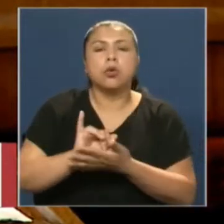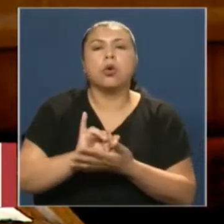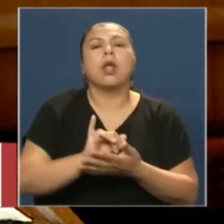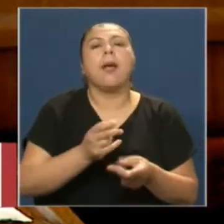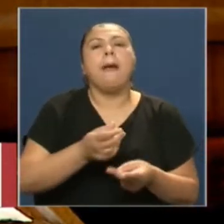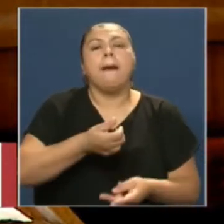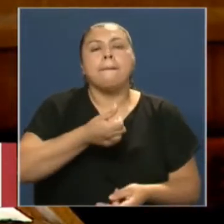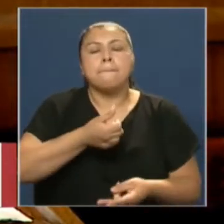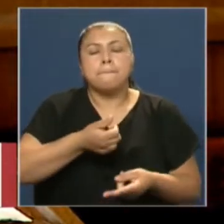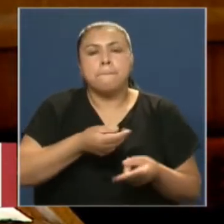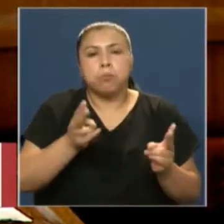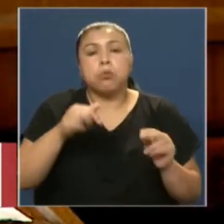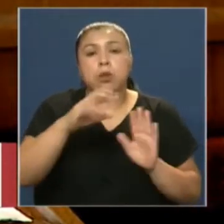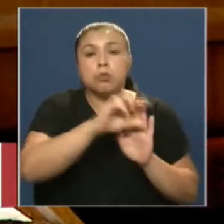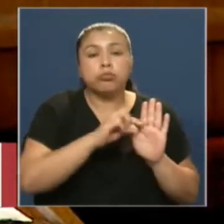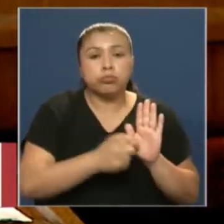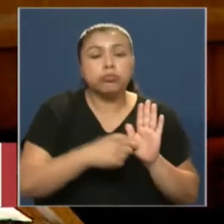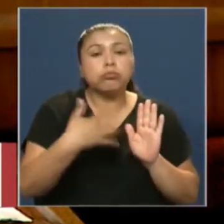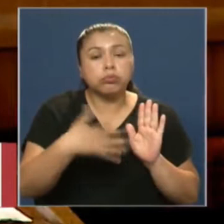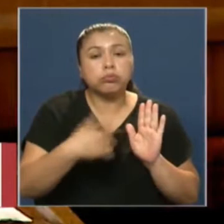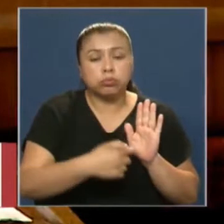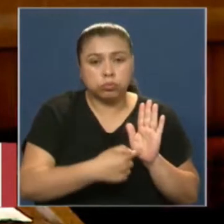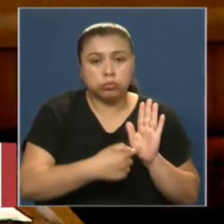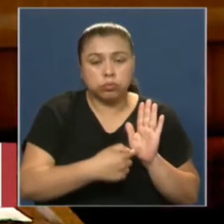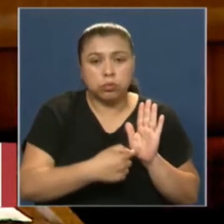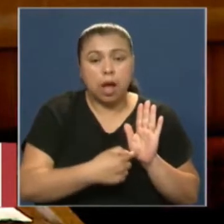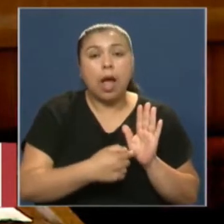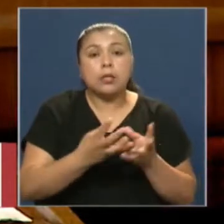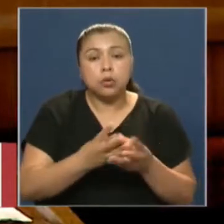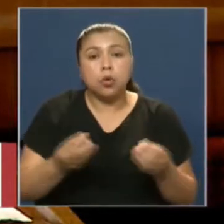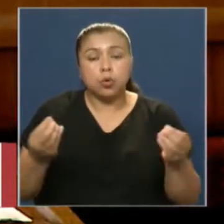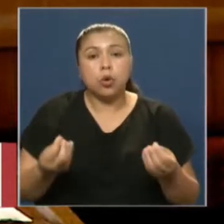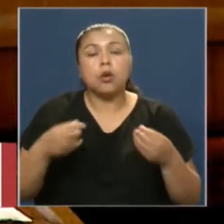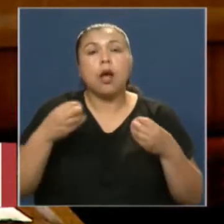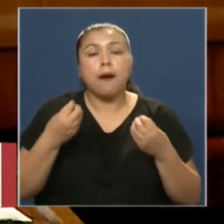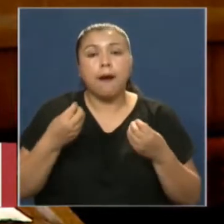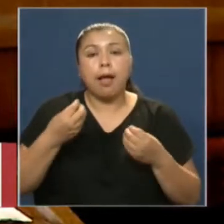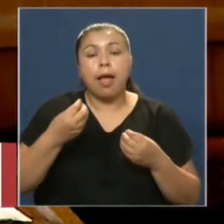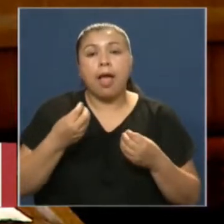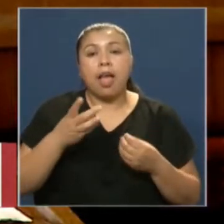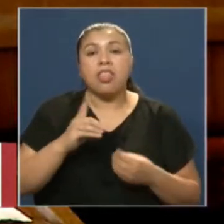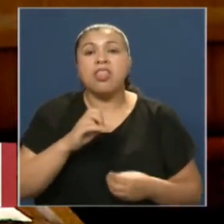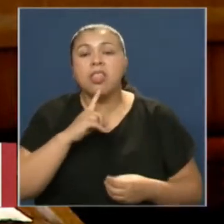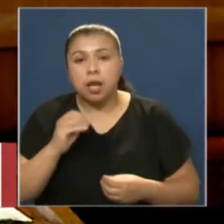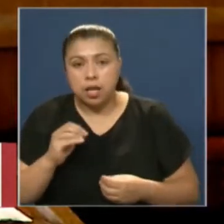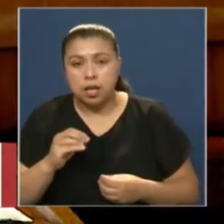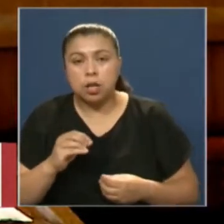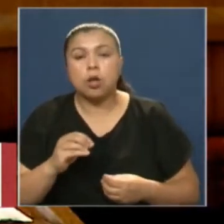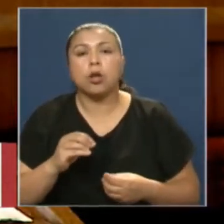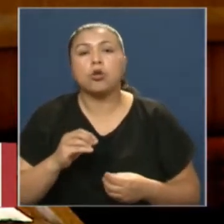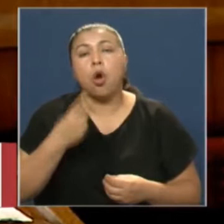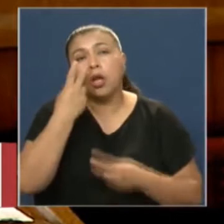valoro el origen de esta moción, ya que es capaz de abordar de buena manera varios de los delitos que hemos visto en los últimos meses